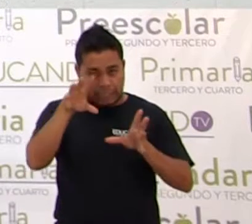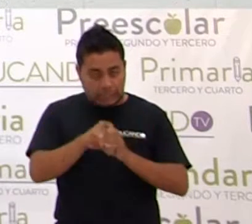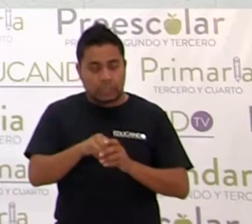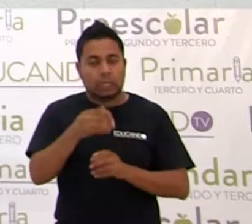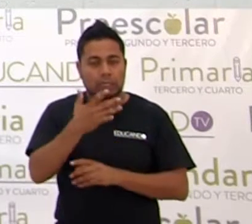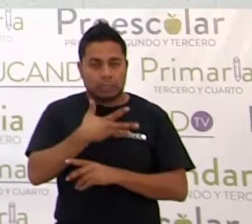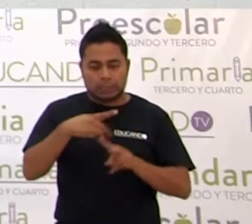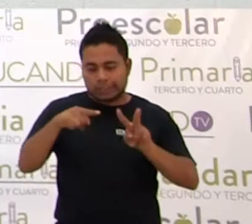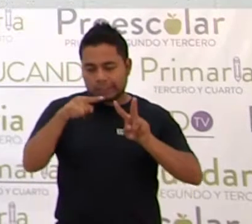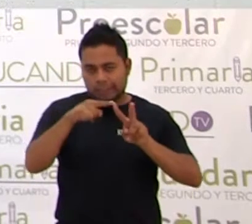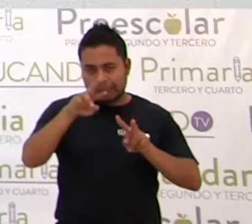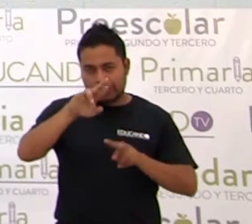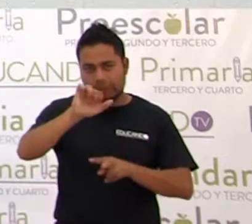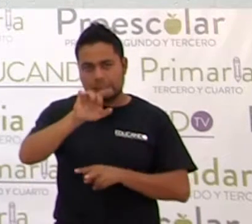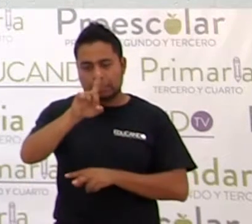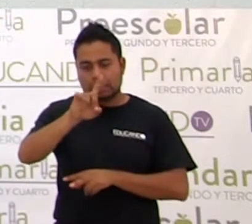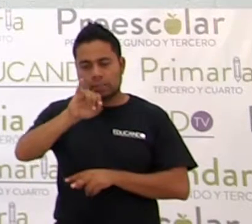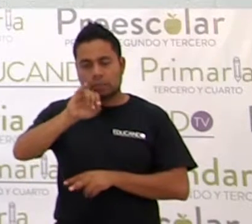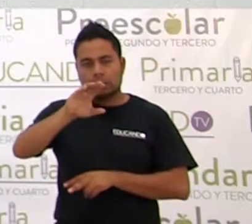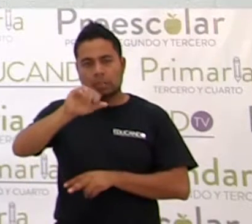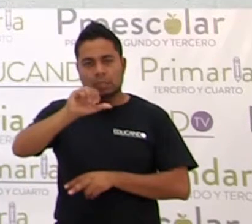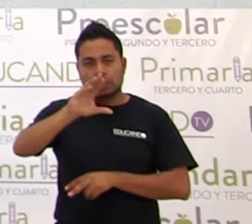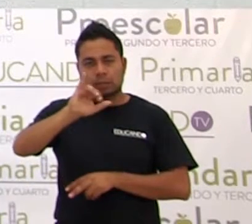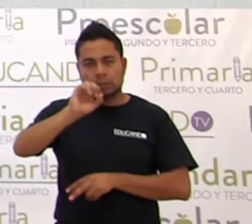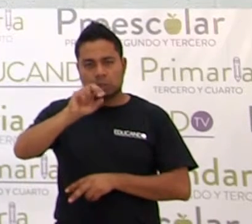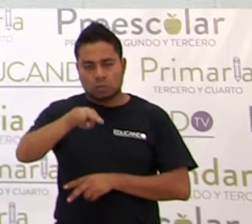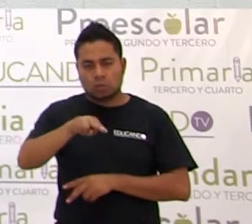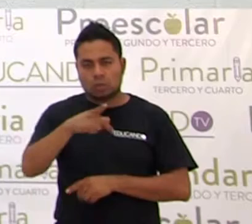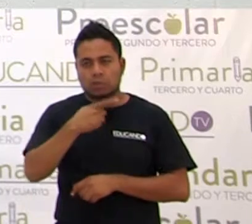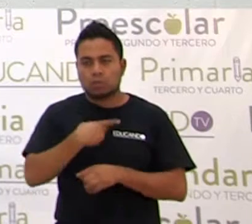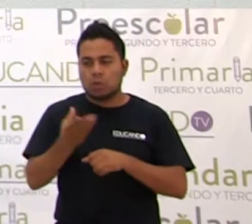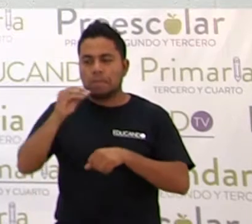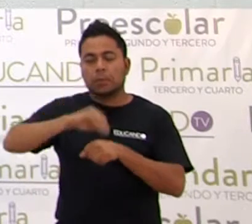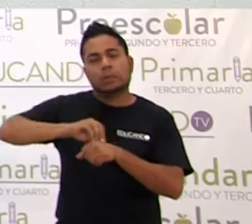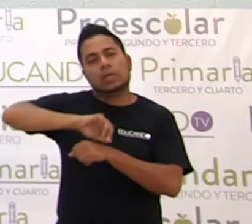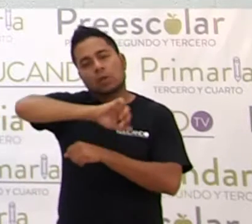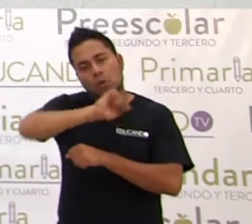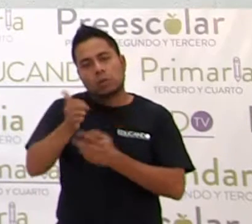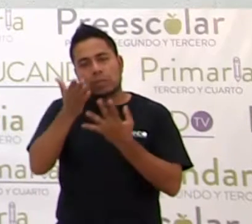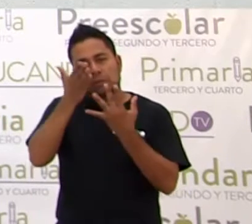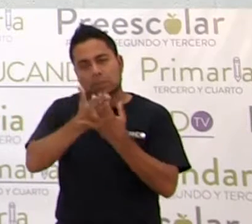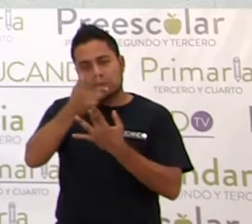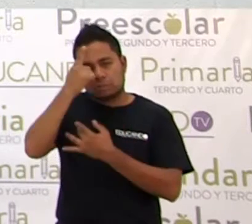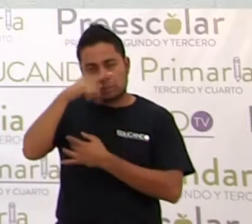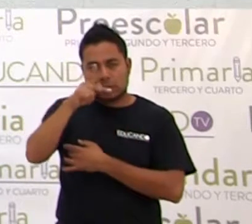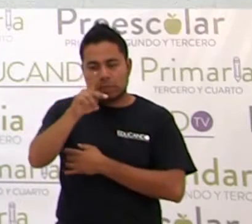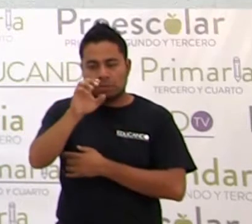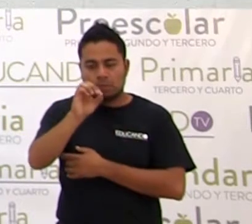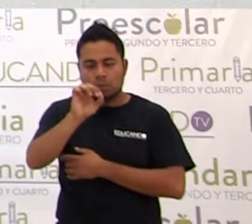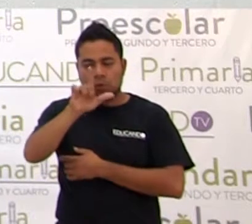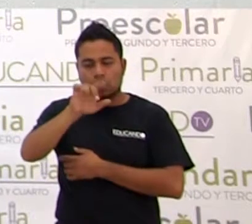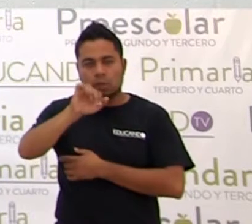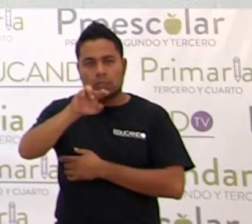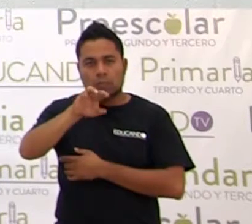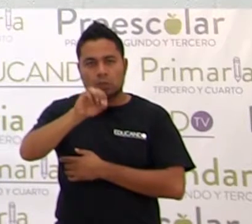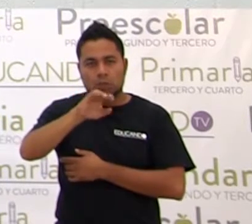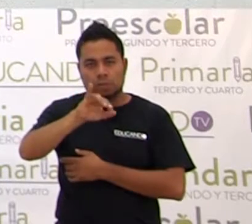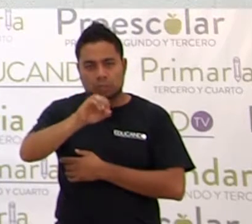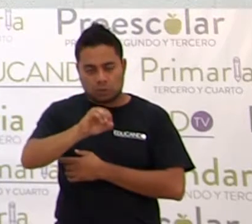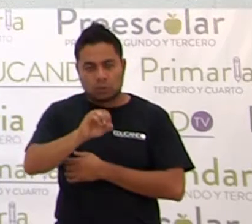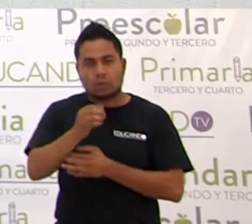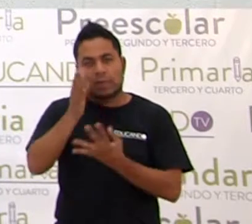es radicación. Vamos a poner otra división de polinomio entre monomio.